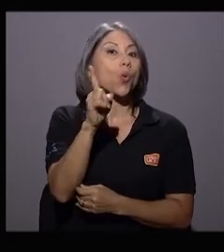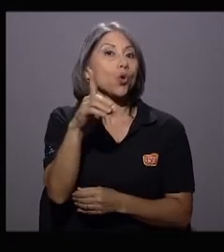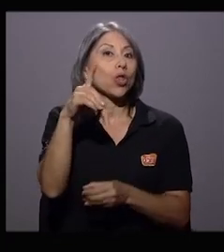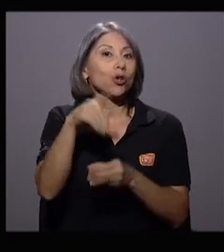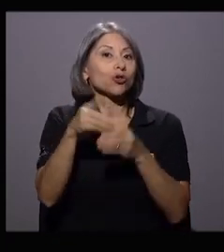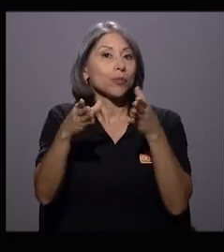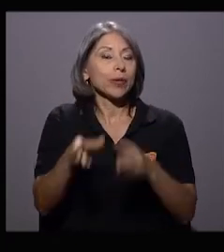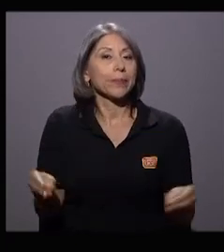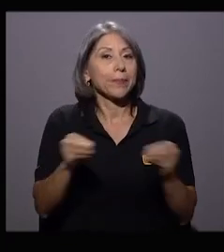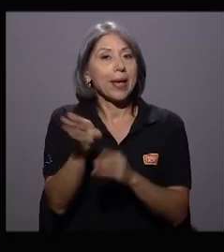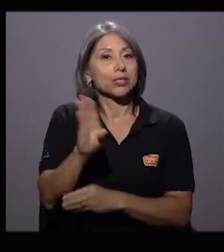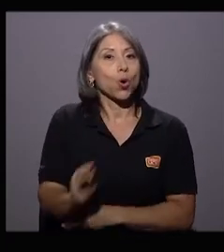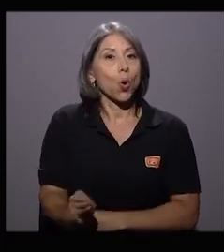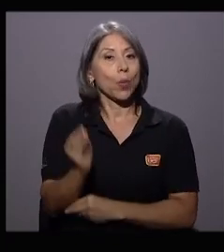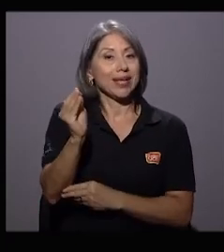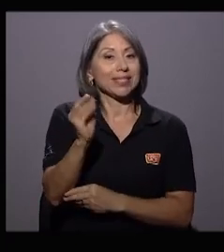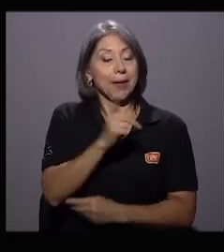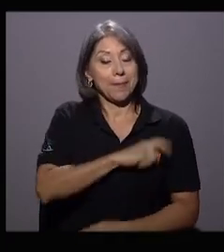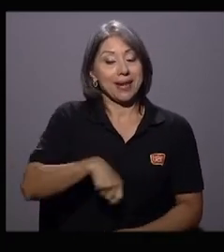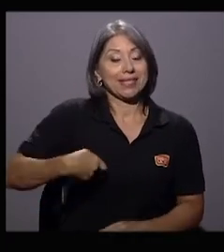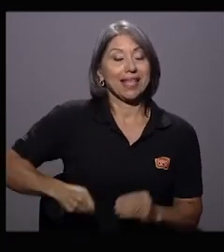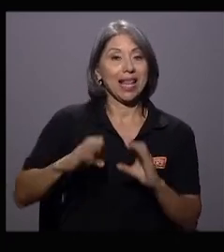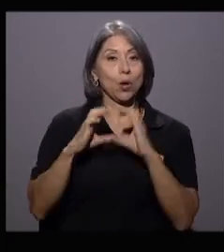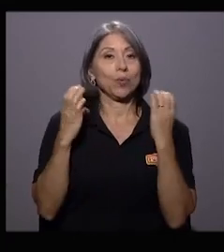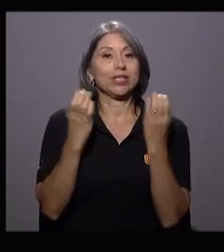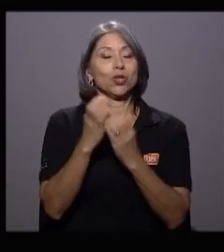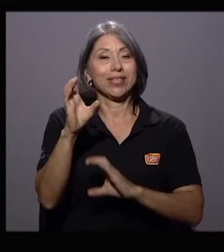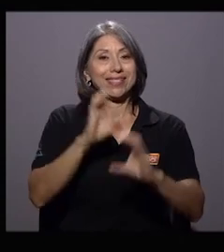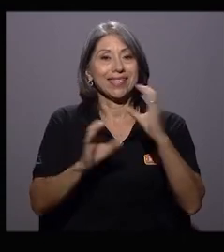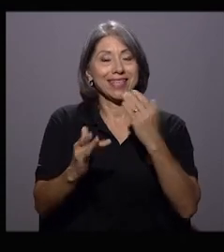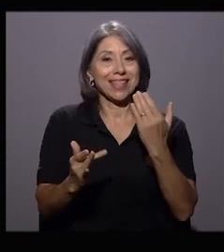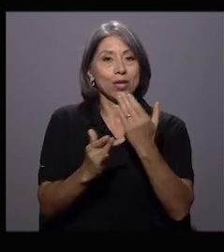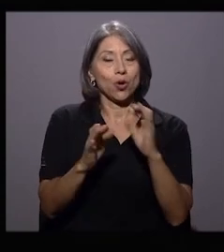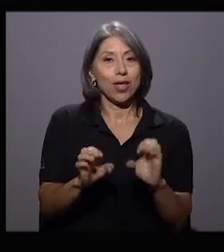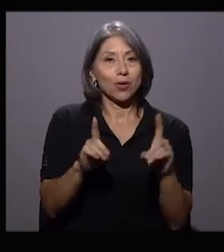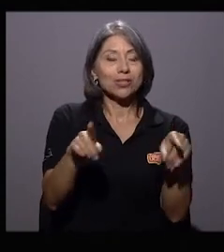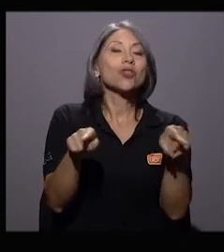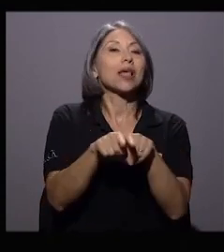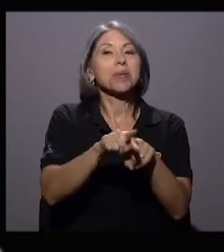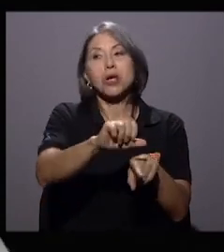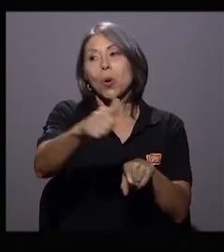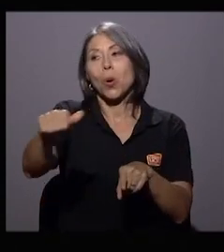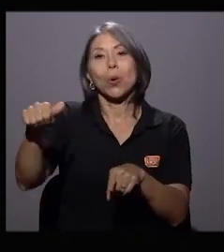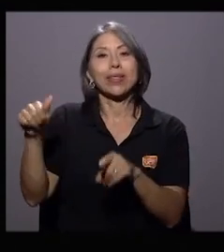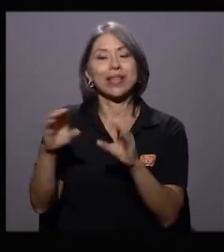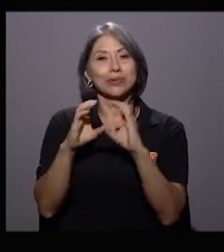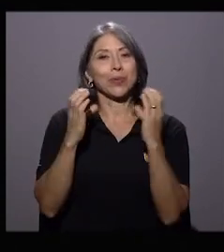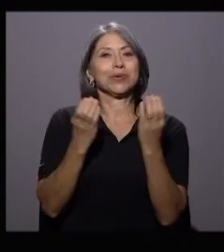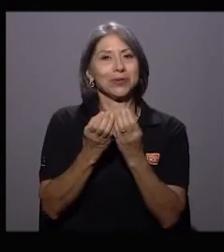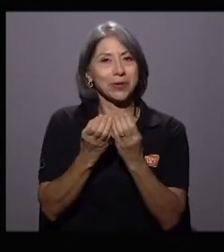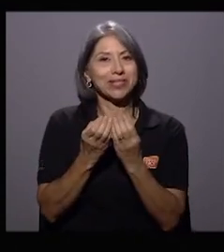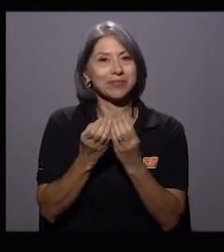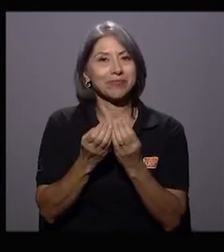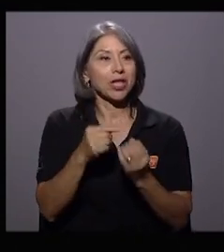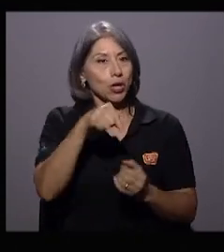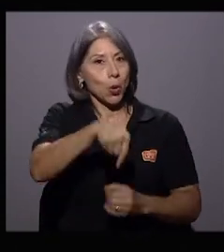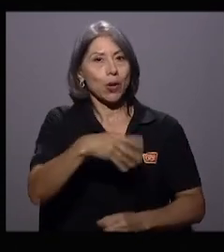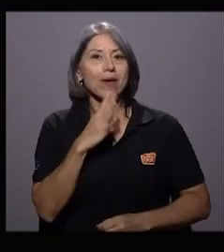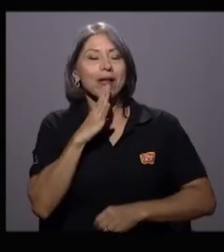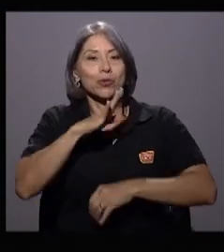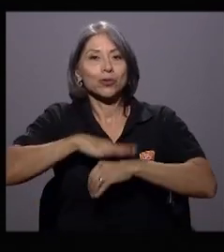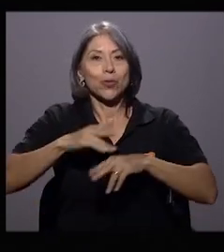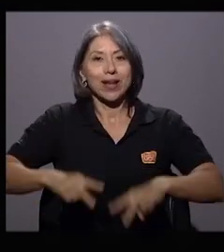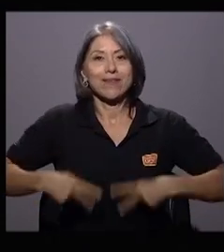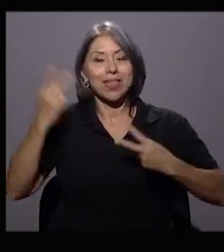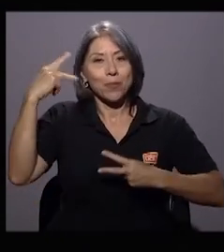diputados más jóvenes que preside no solamente la Comisión de Ciencia, Tecnología y Educación, sino otras también comisiones y que hoy ha reflexionado sobre la vida